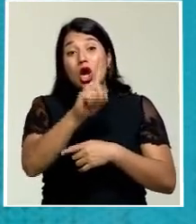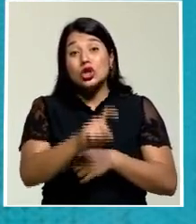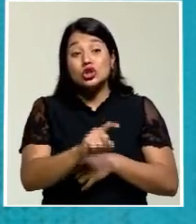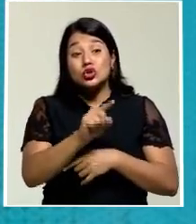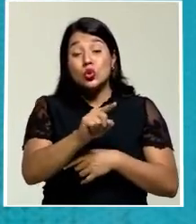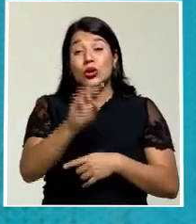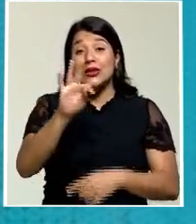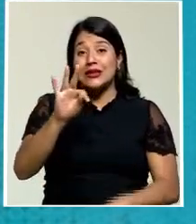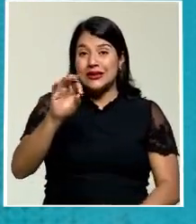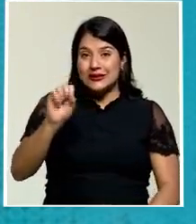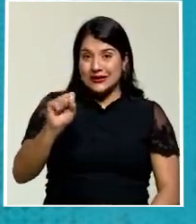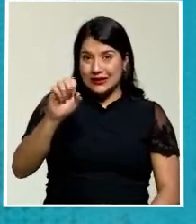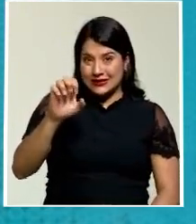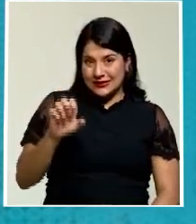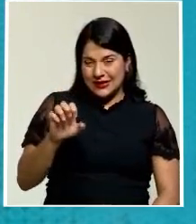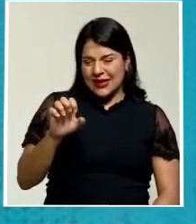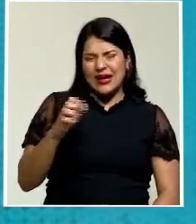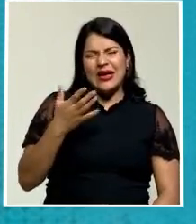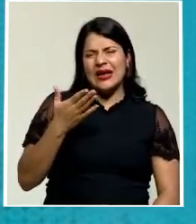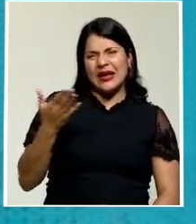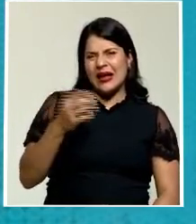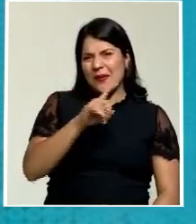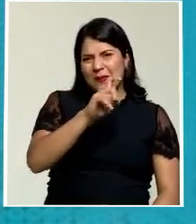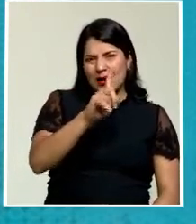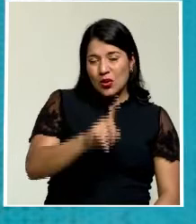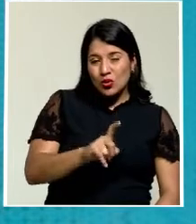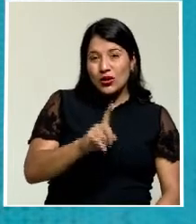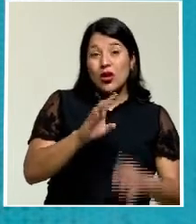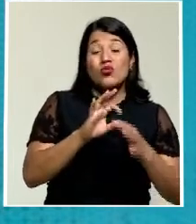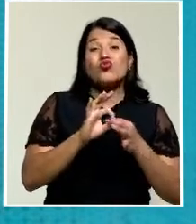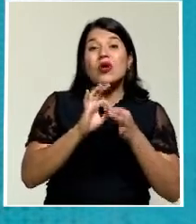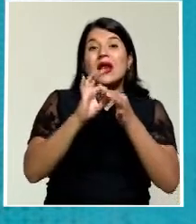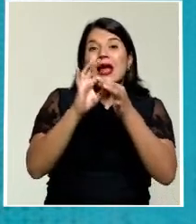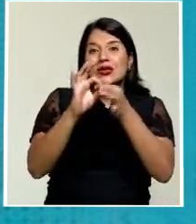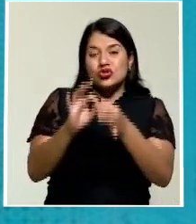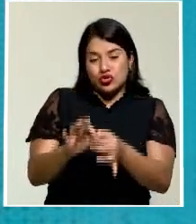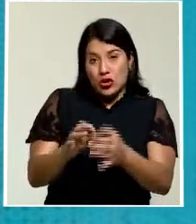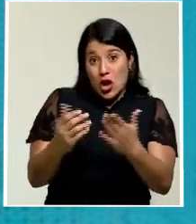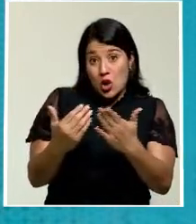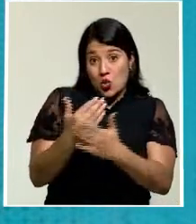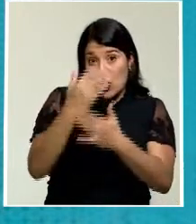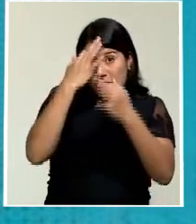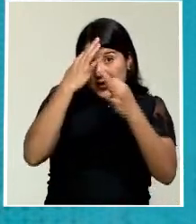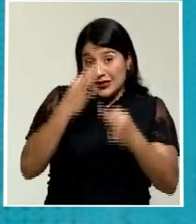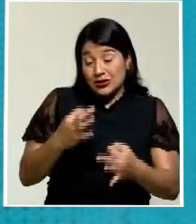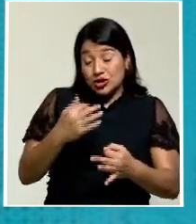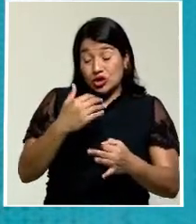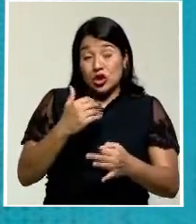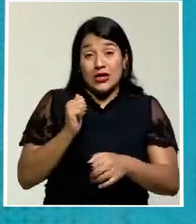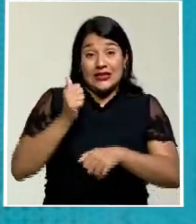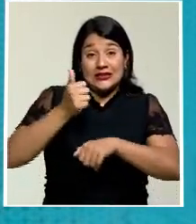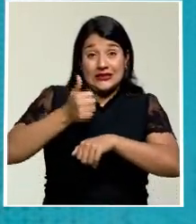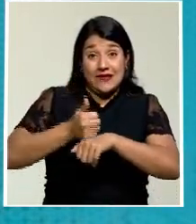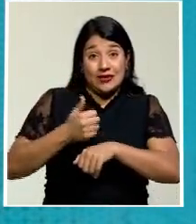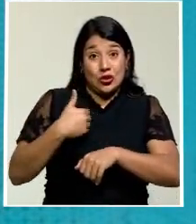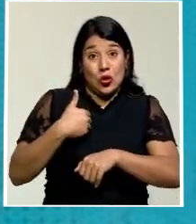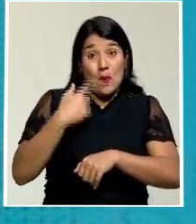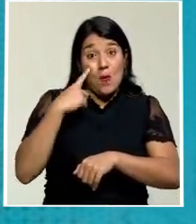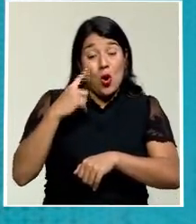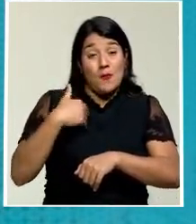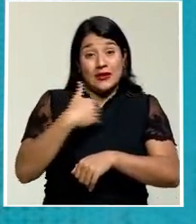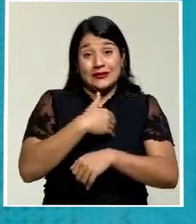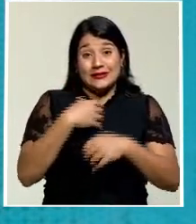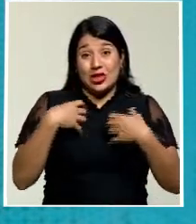Supremo de Elecciones con respecto al alcance de estas medidas en relación con las y los diputados.